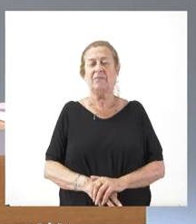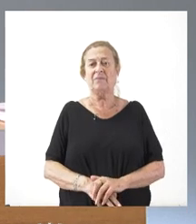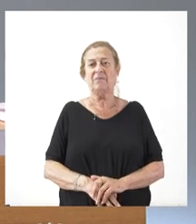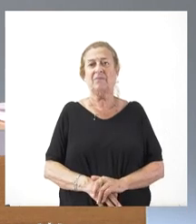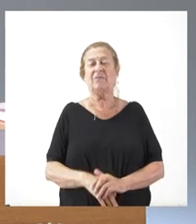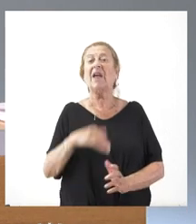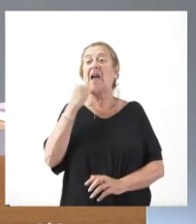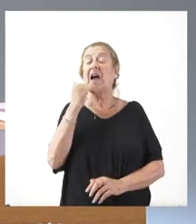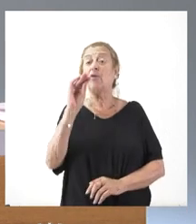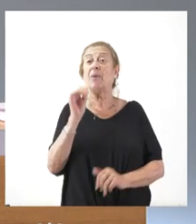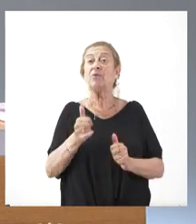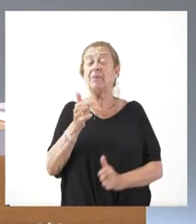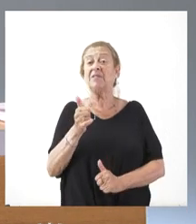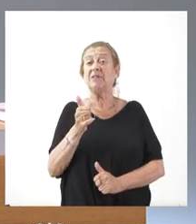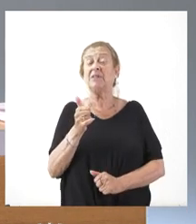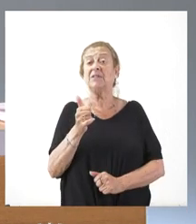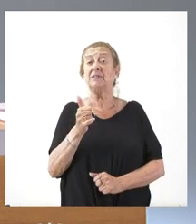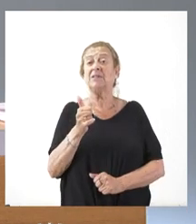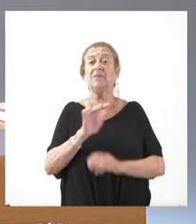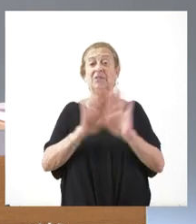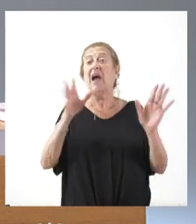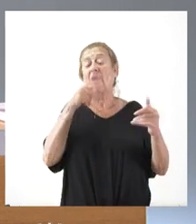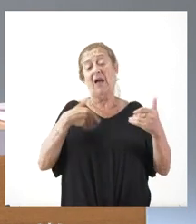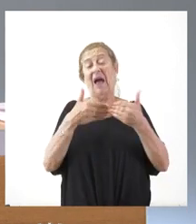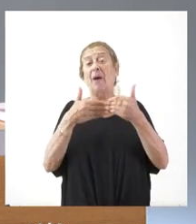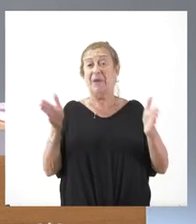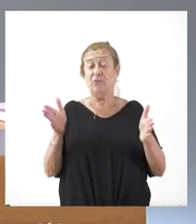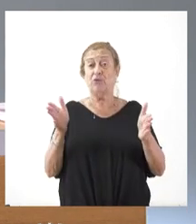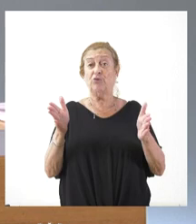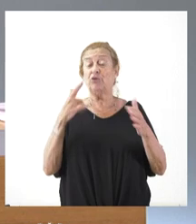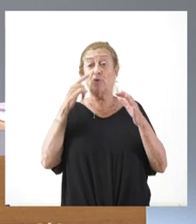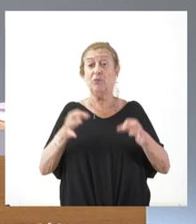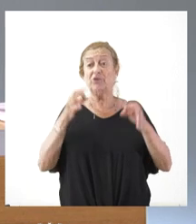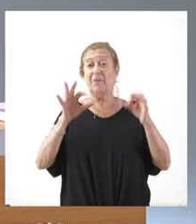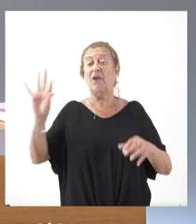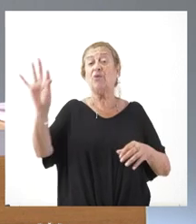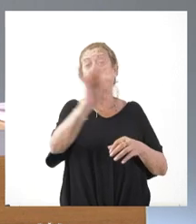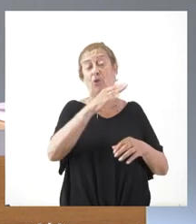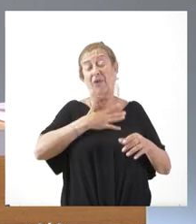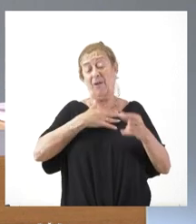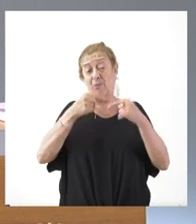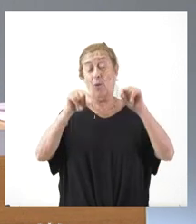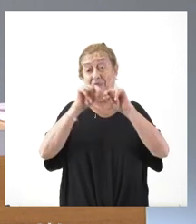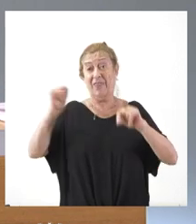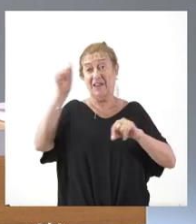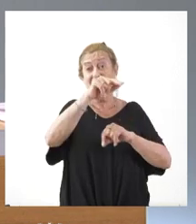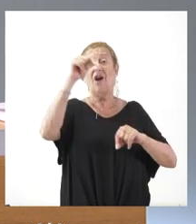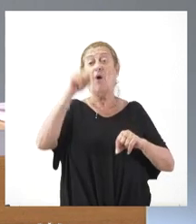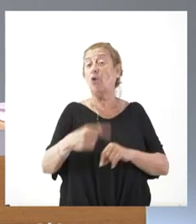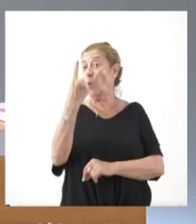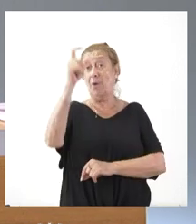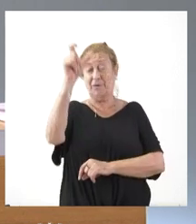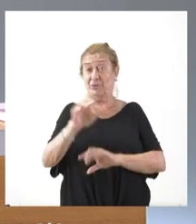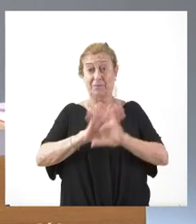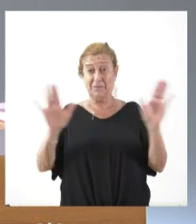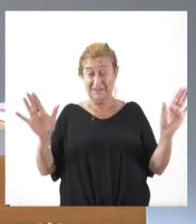¿Alguna pregunta más? Pues abrimos entonces, como siempre, el turno provincial. Hoy solo habrá una intervención,